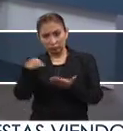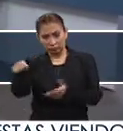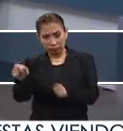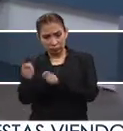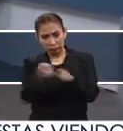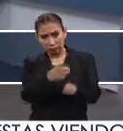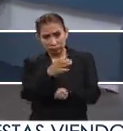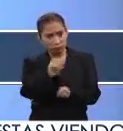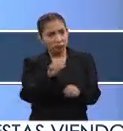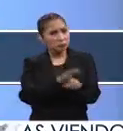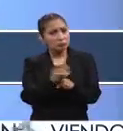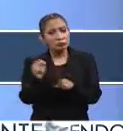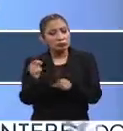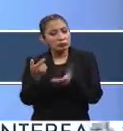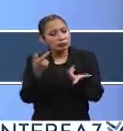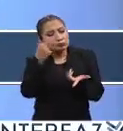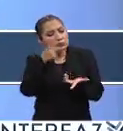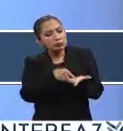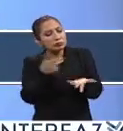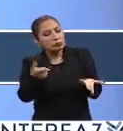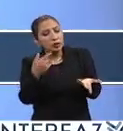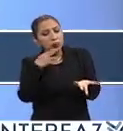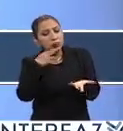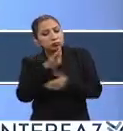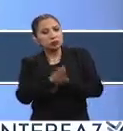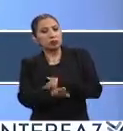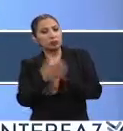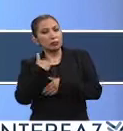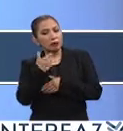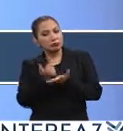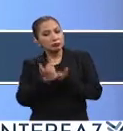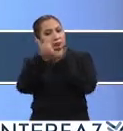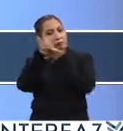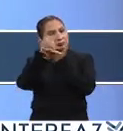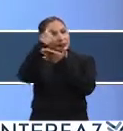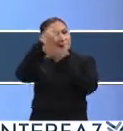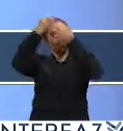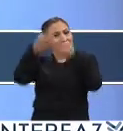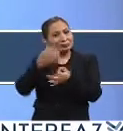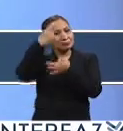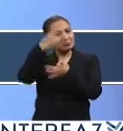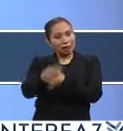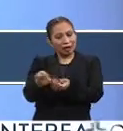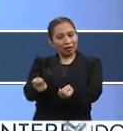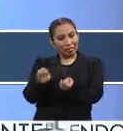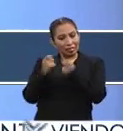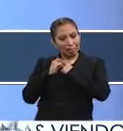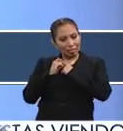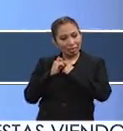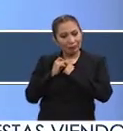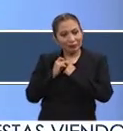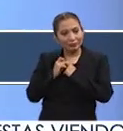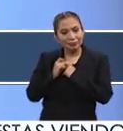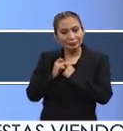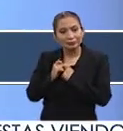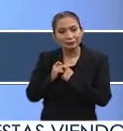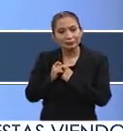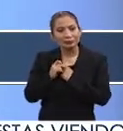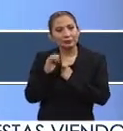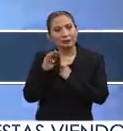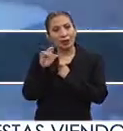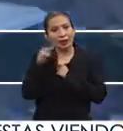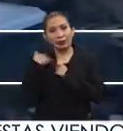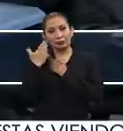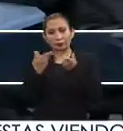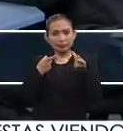obtuviste esta beca? ¿Qué fue lo que has mantenido haciendo o has hecho bien durante, desde